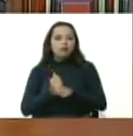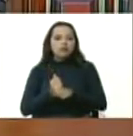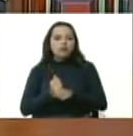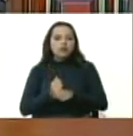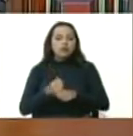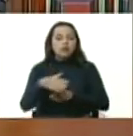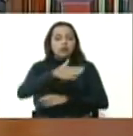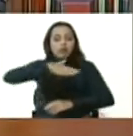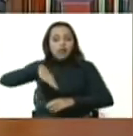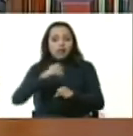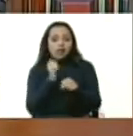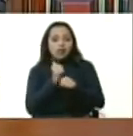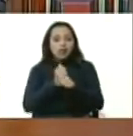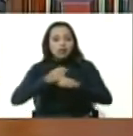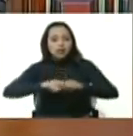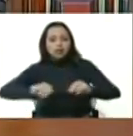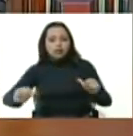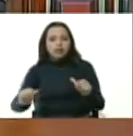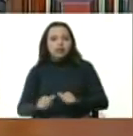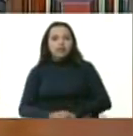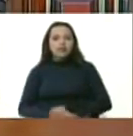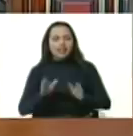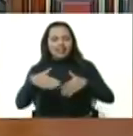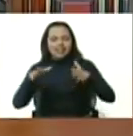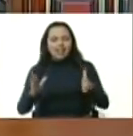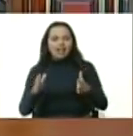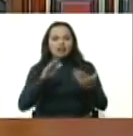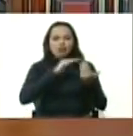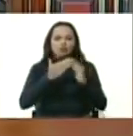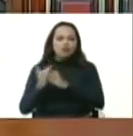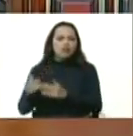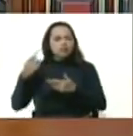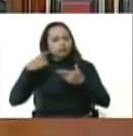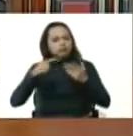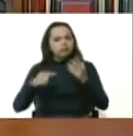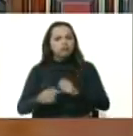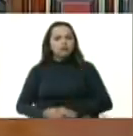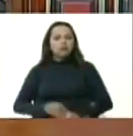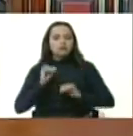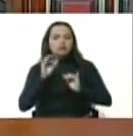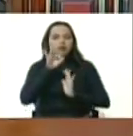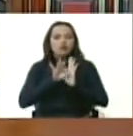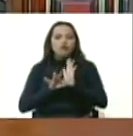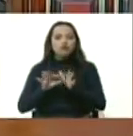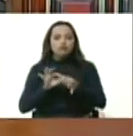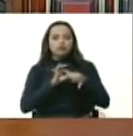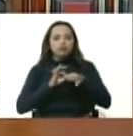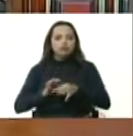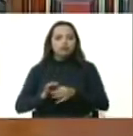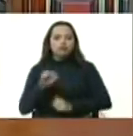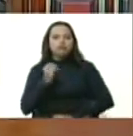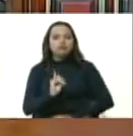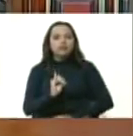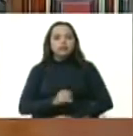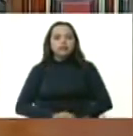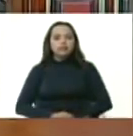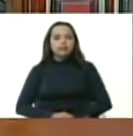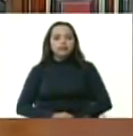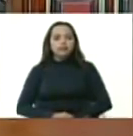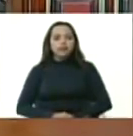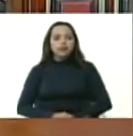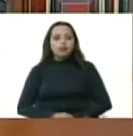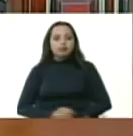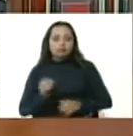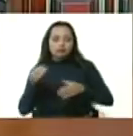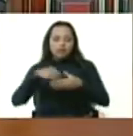comuneros agrourbanos CLAC etcétera y que dicho fondo único sea escrito al consejo federal